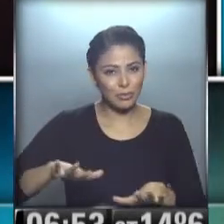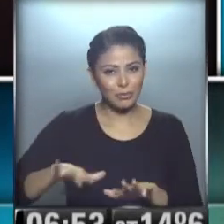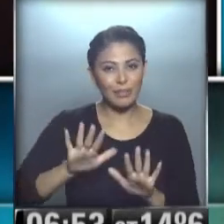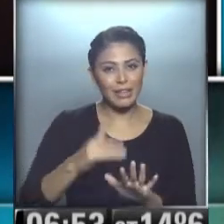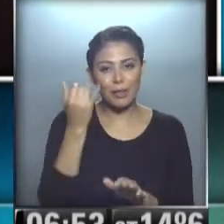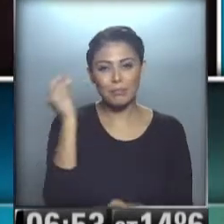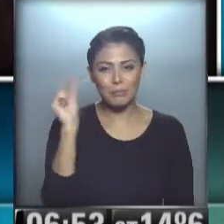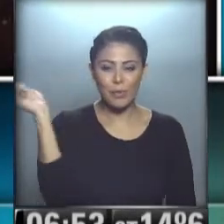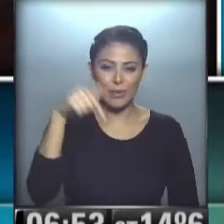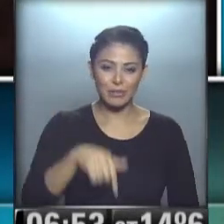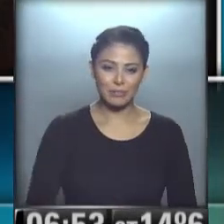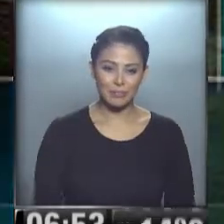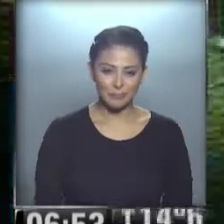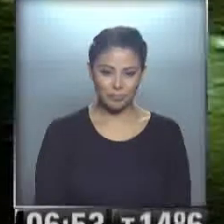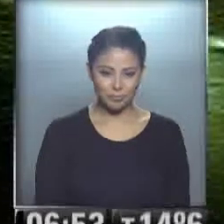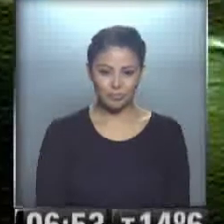ya volvemos...